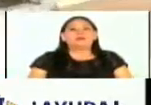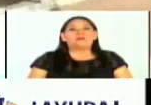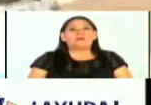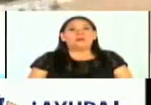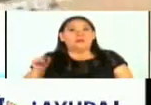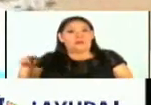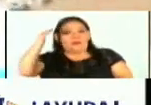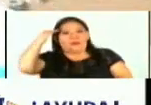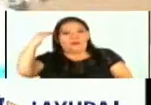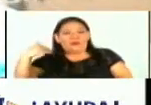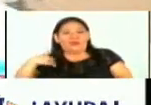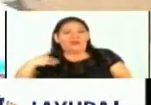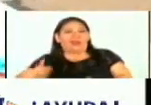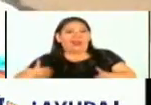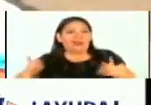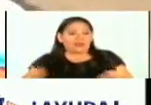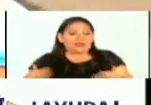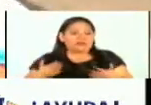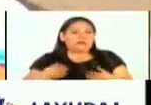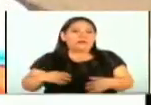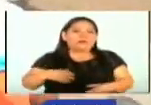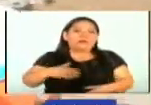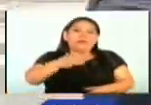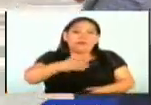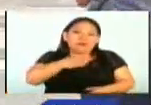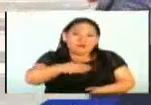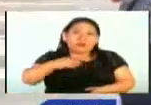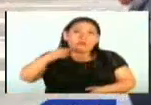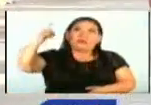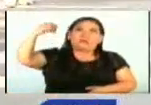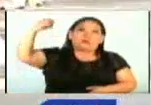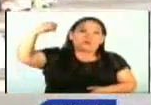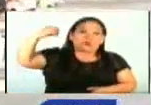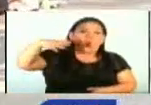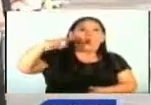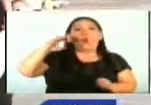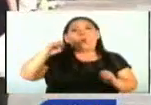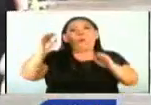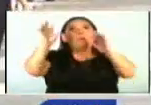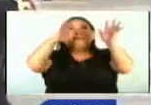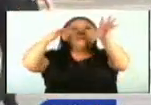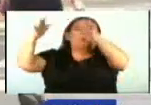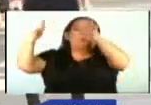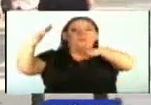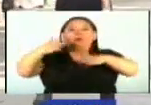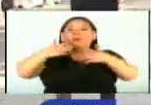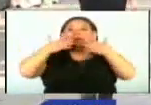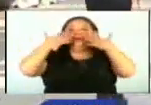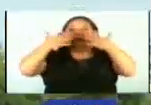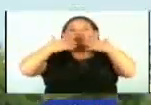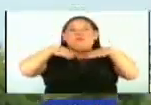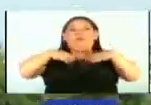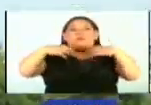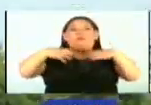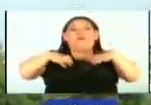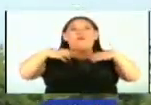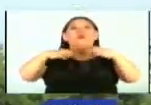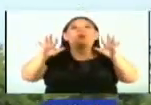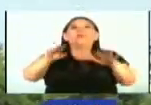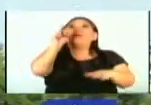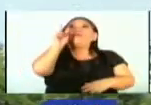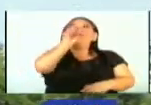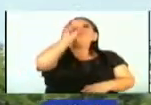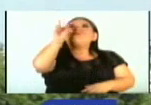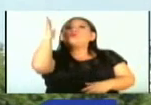Ella debe enfrentarse a las condiciones del clima todos los días, como la mala calidad del aire que actualmente se respira, causado por la presencia de